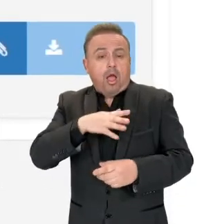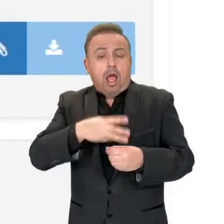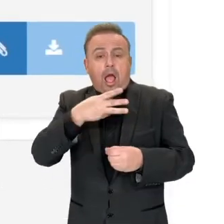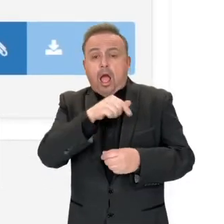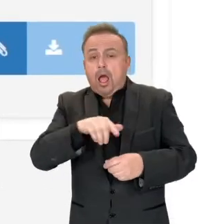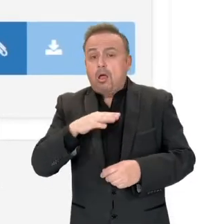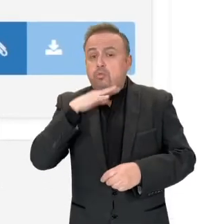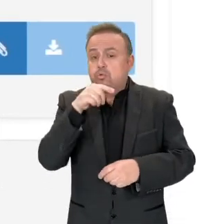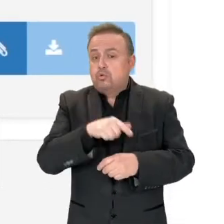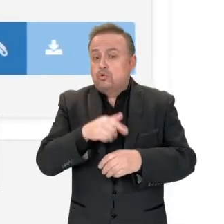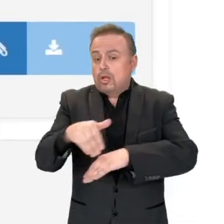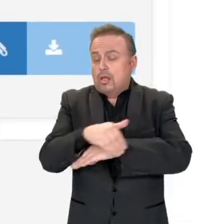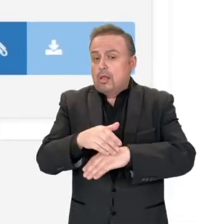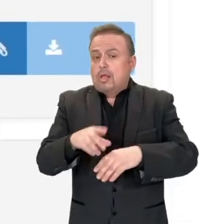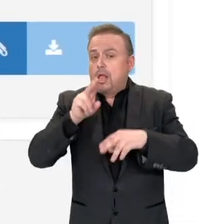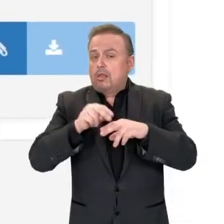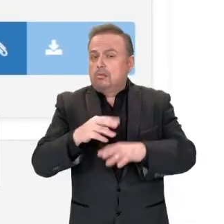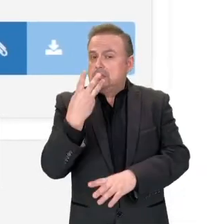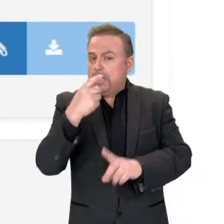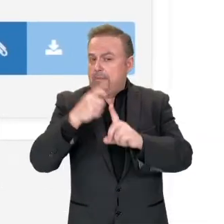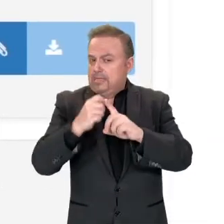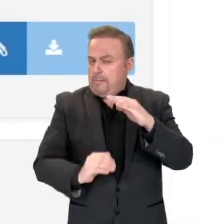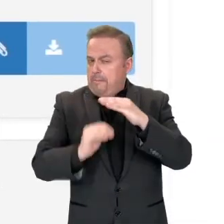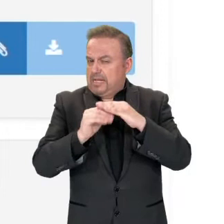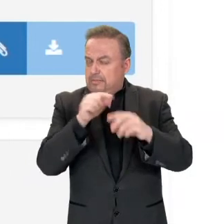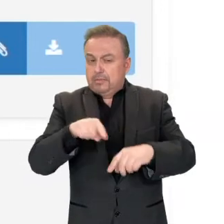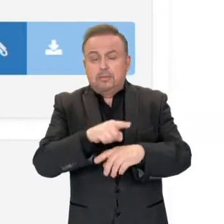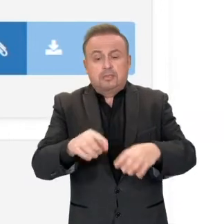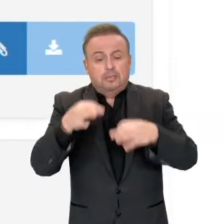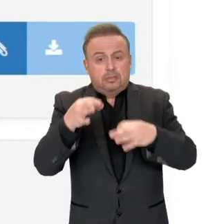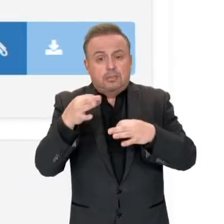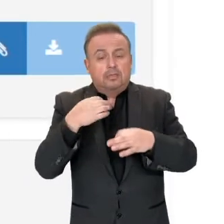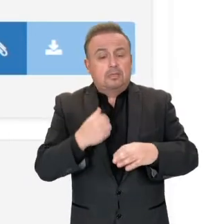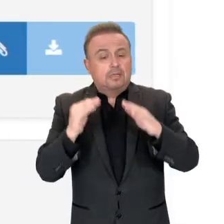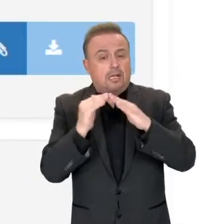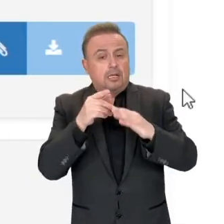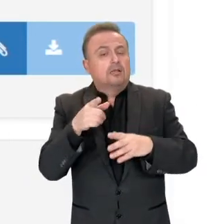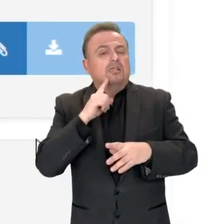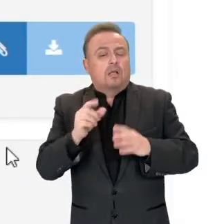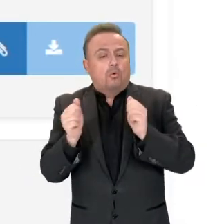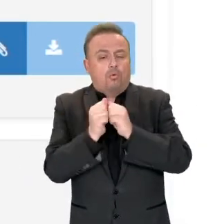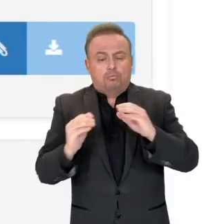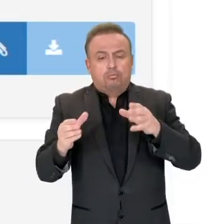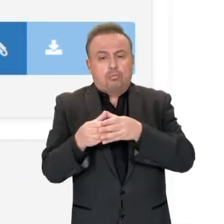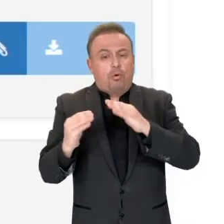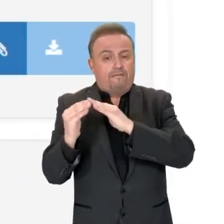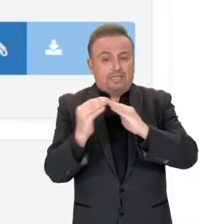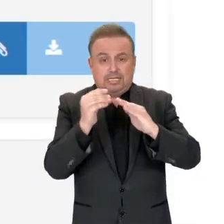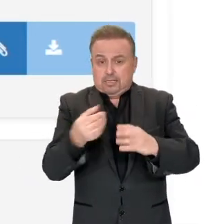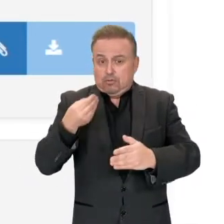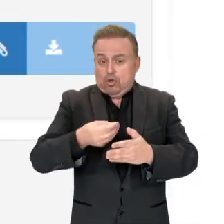del hogar y la dirección en la que ahora vives con una antigüedad máxima de 3 meses. Certificado de residencia emitido por la Junta de